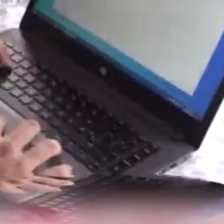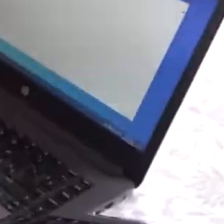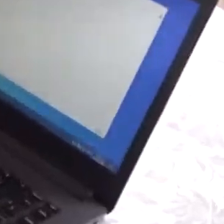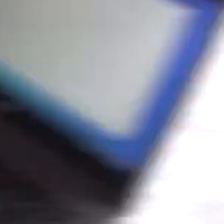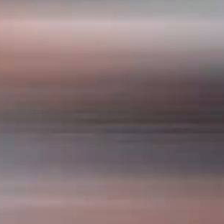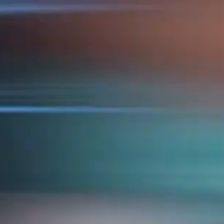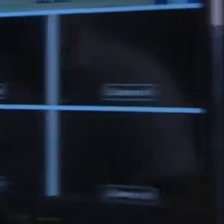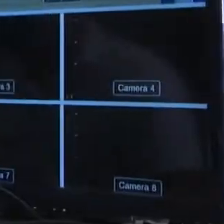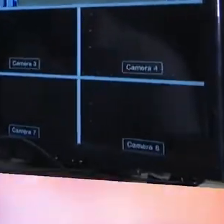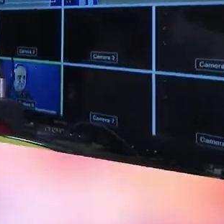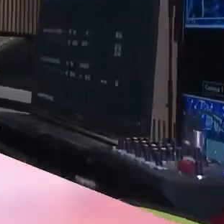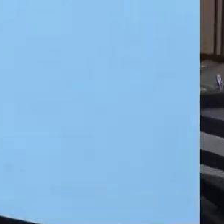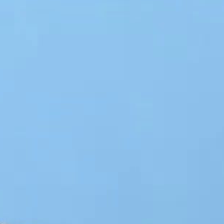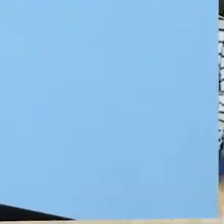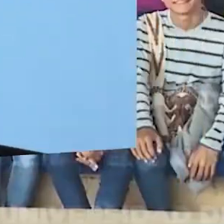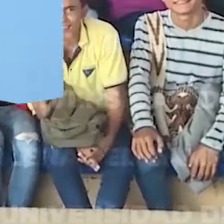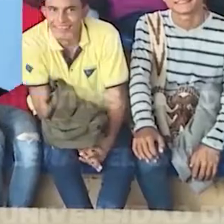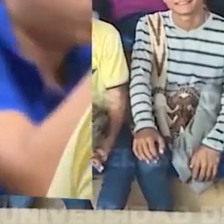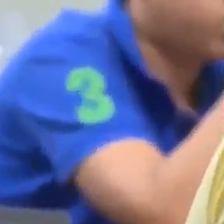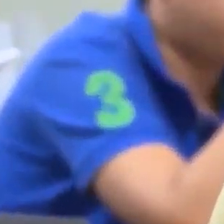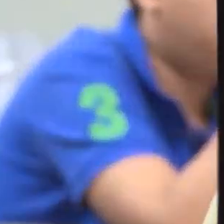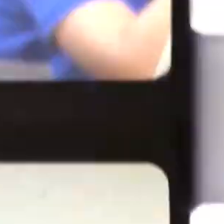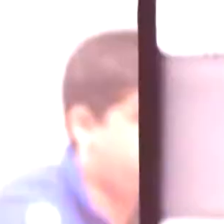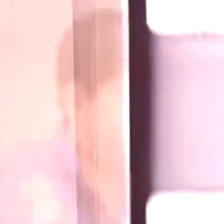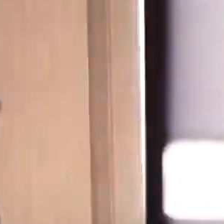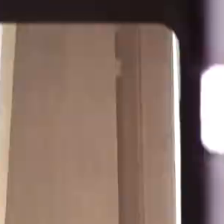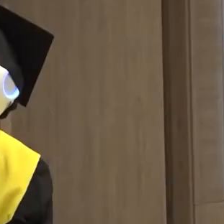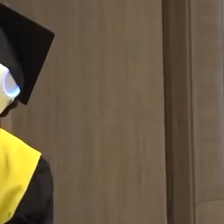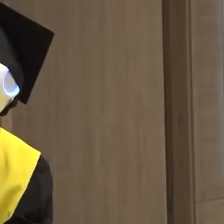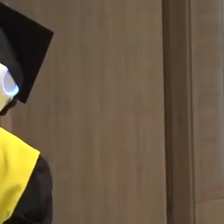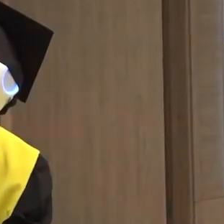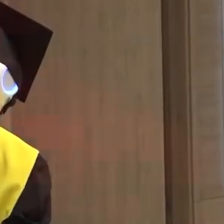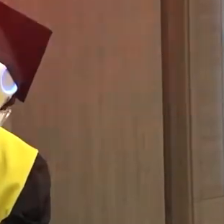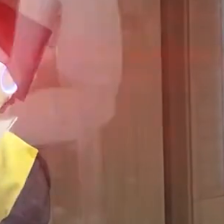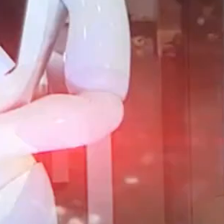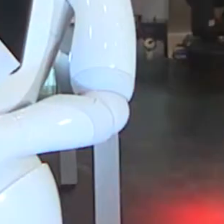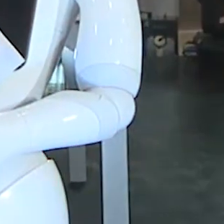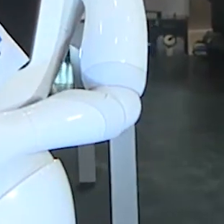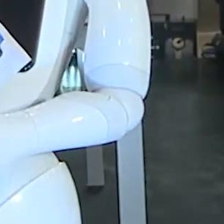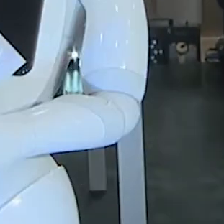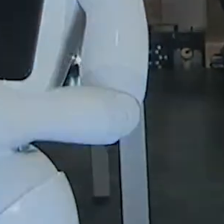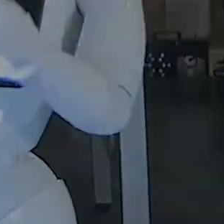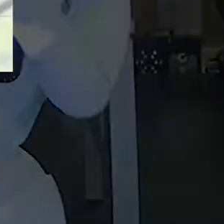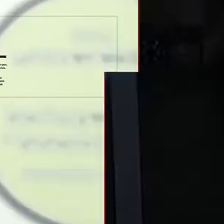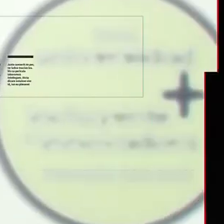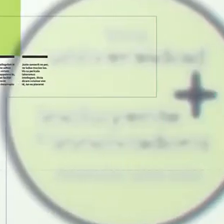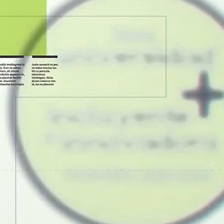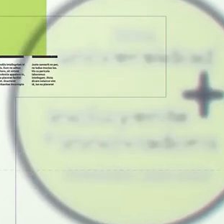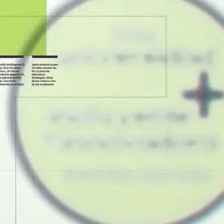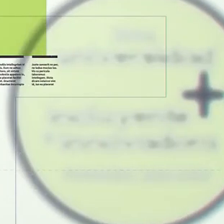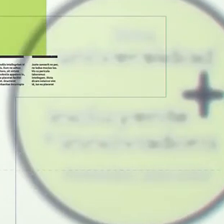Universidad del Magdalena Más incluyente e innovadora